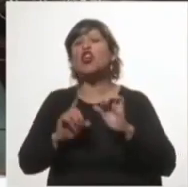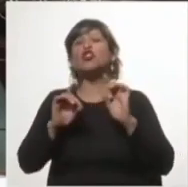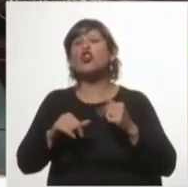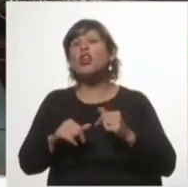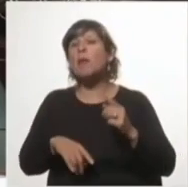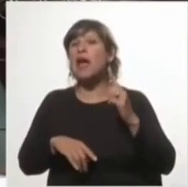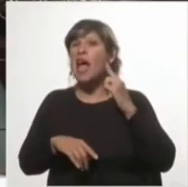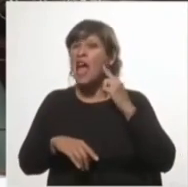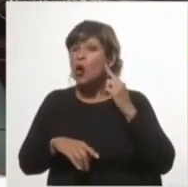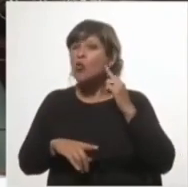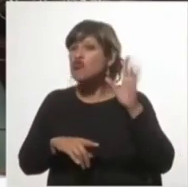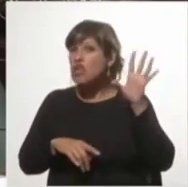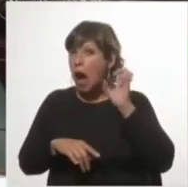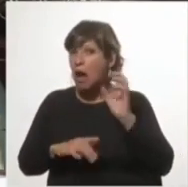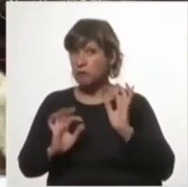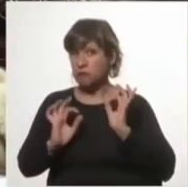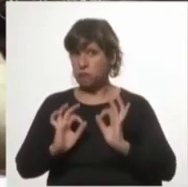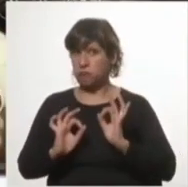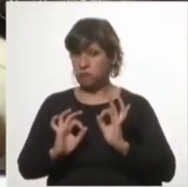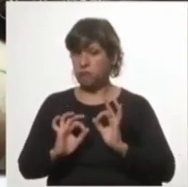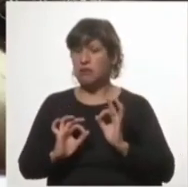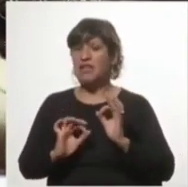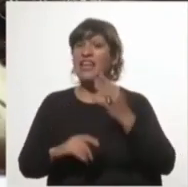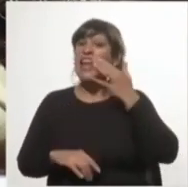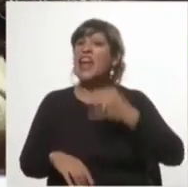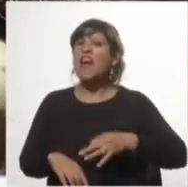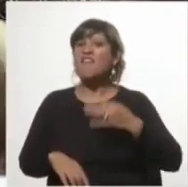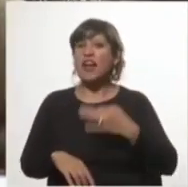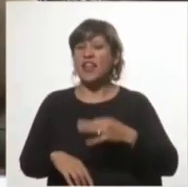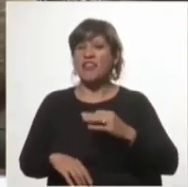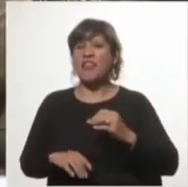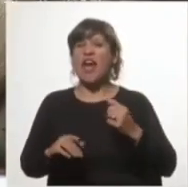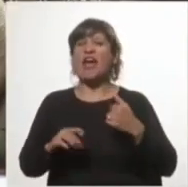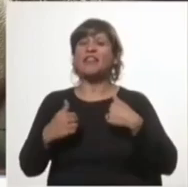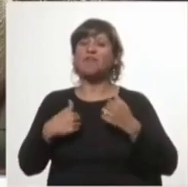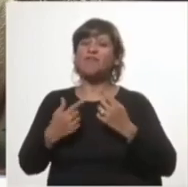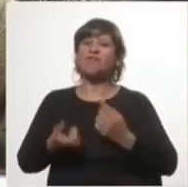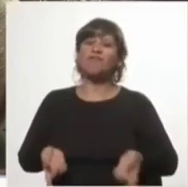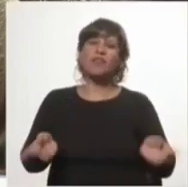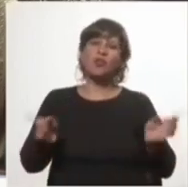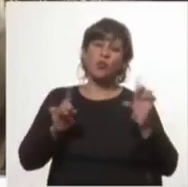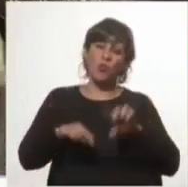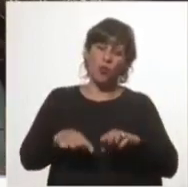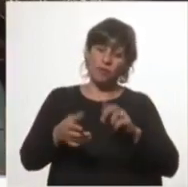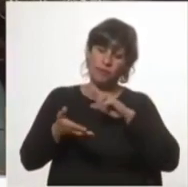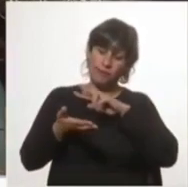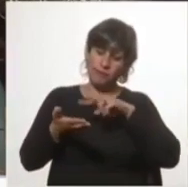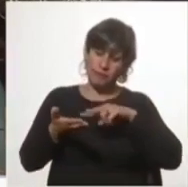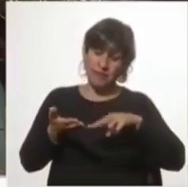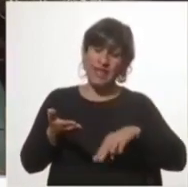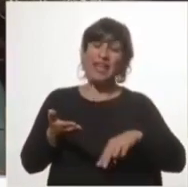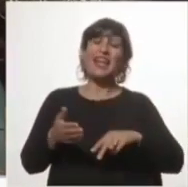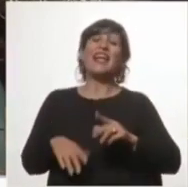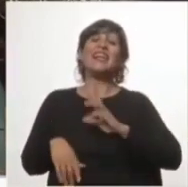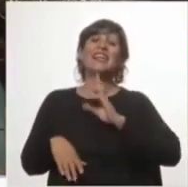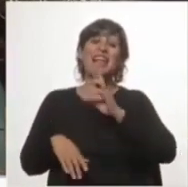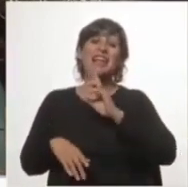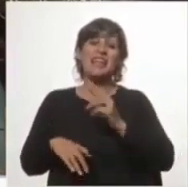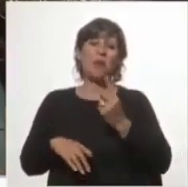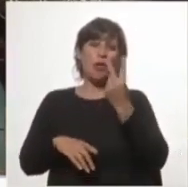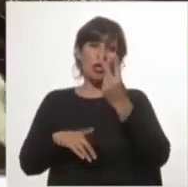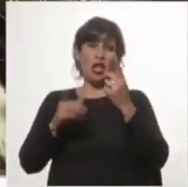vine a escuchar. Y la verdad, estoy volviendo a mirar las respuestas en estas dos